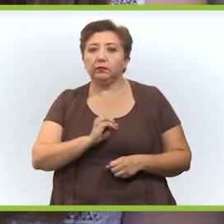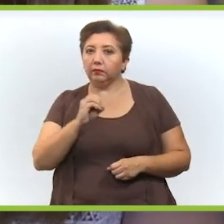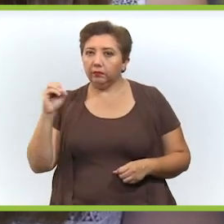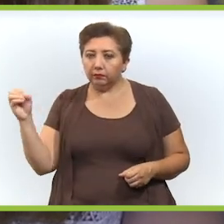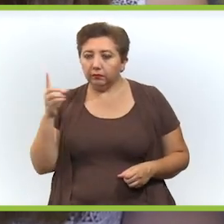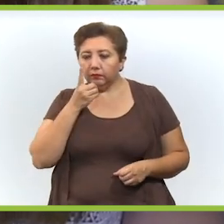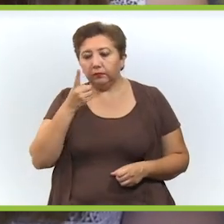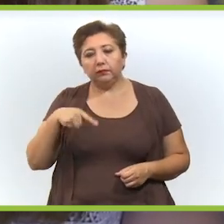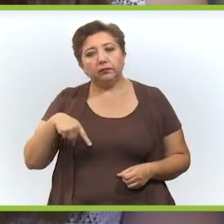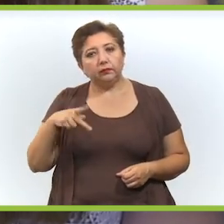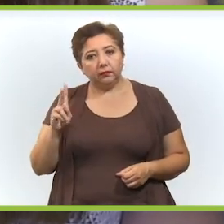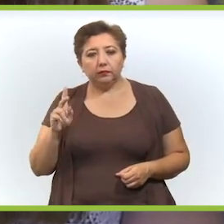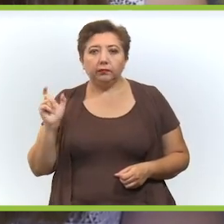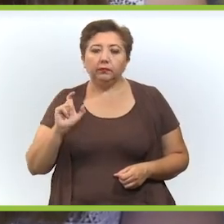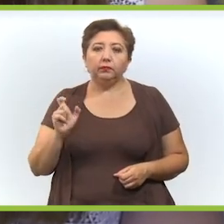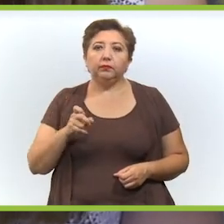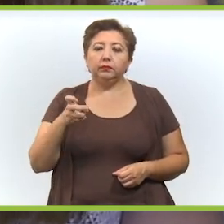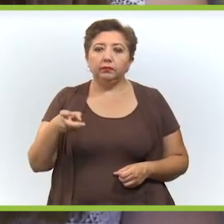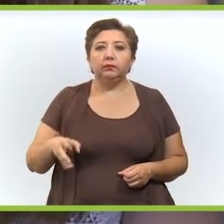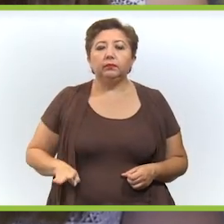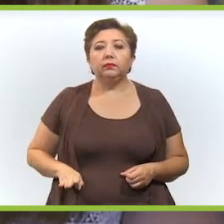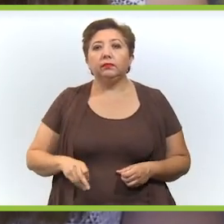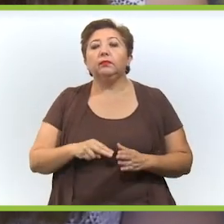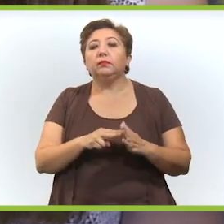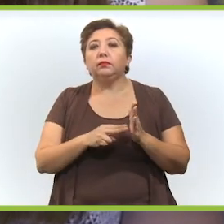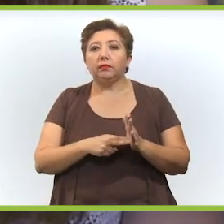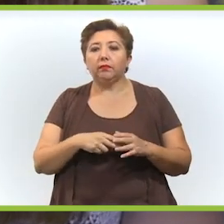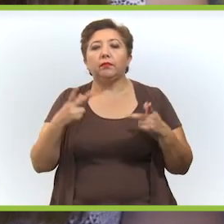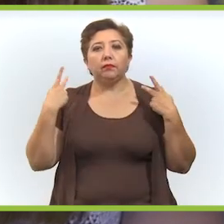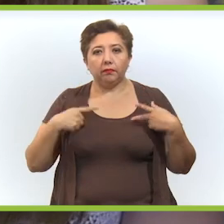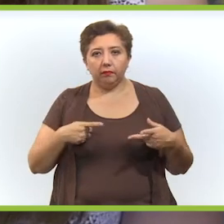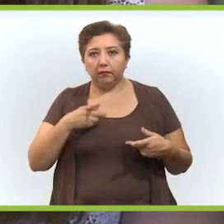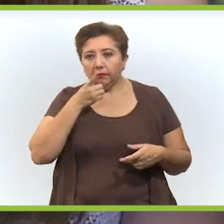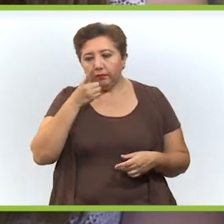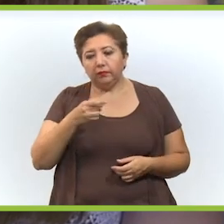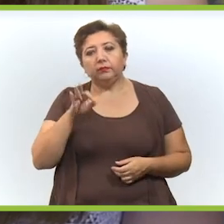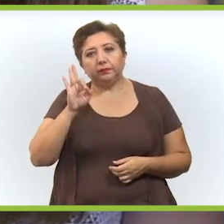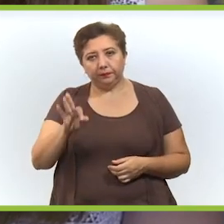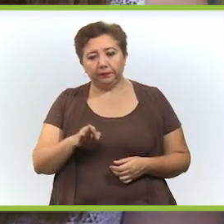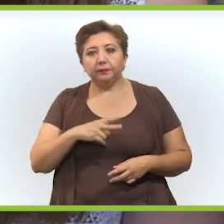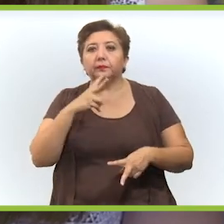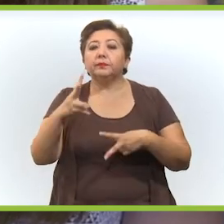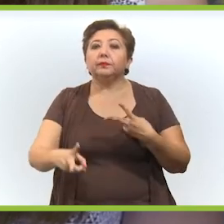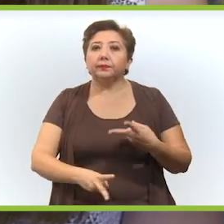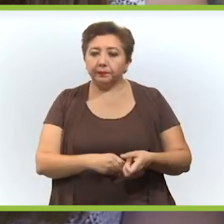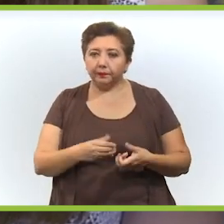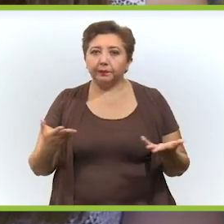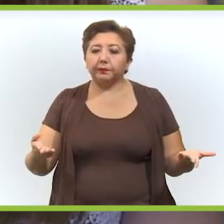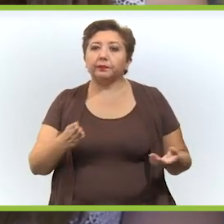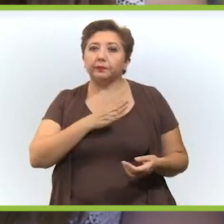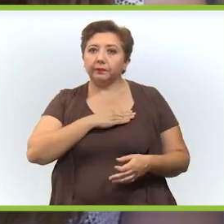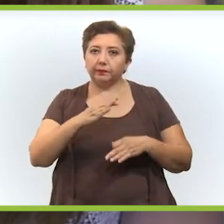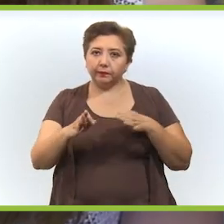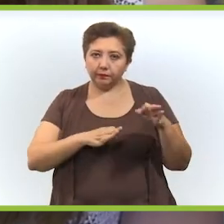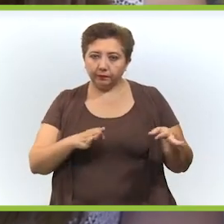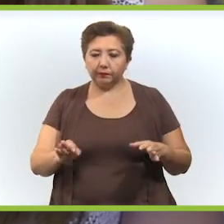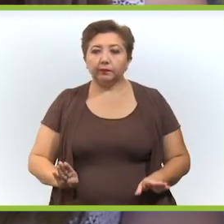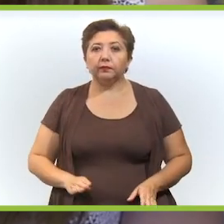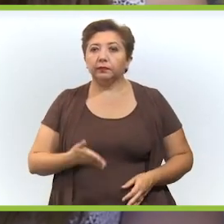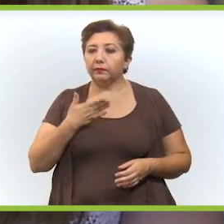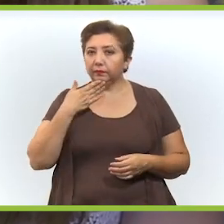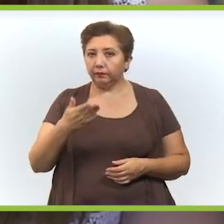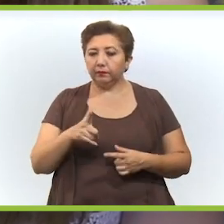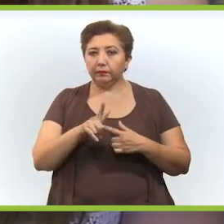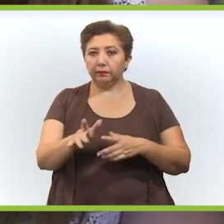gobierno para poner orden y desafortunadamente, cuando se toman este tipo de medidas, siempre hay gente que sale perjudicada. Vamos a hacer un buen